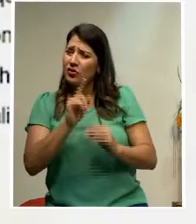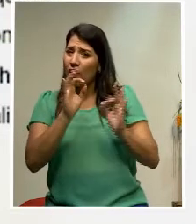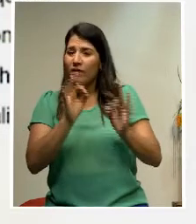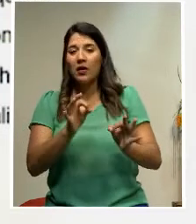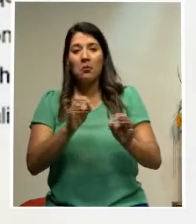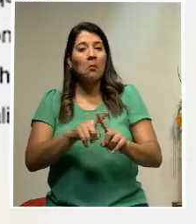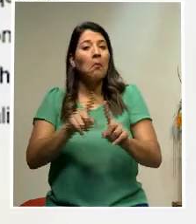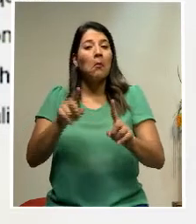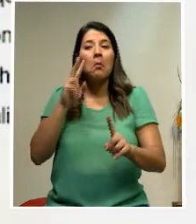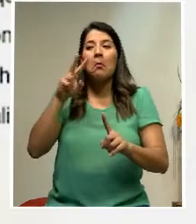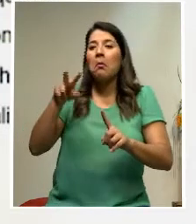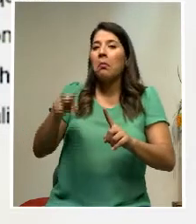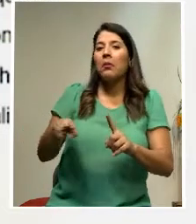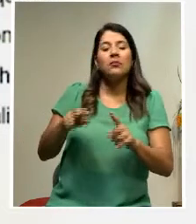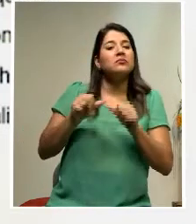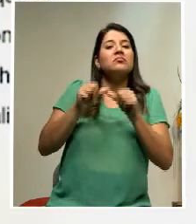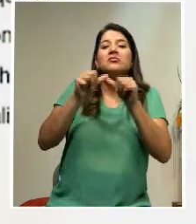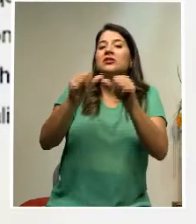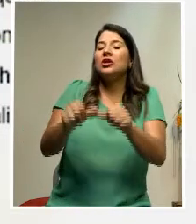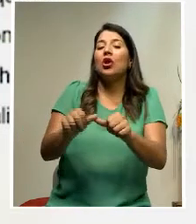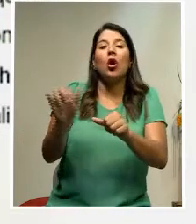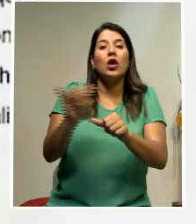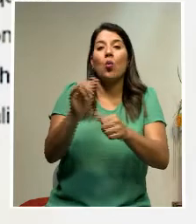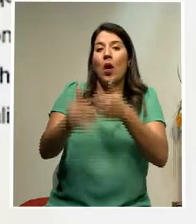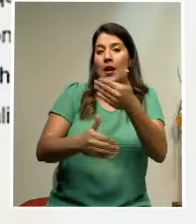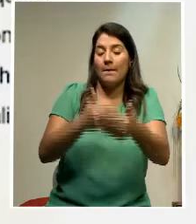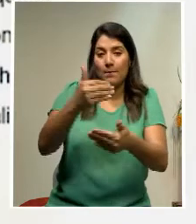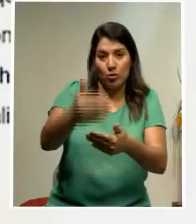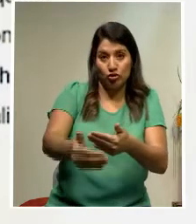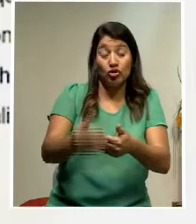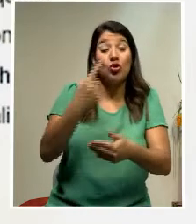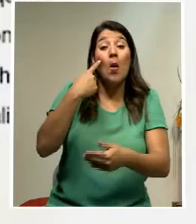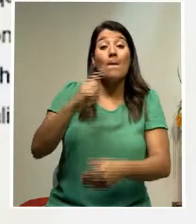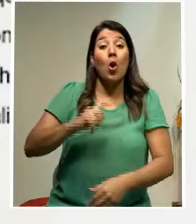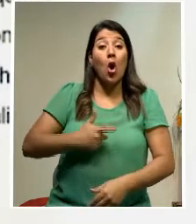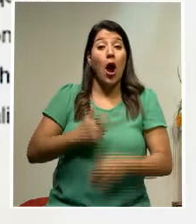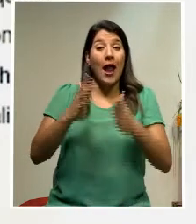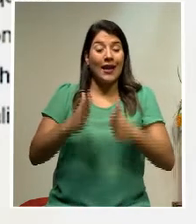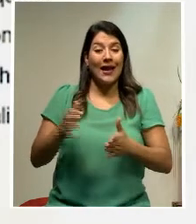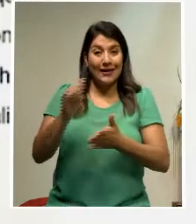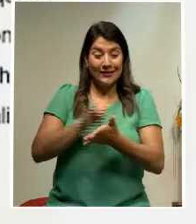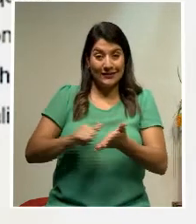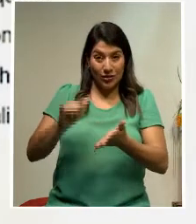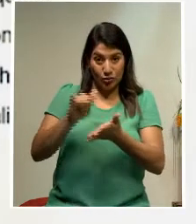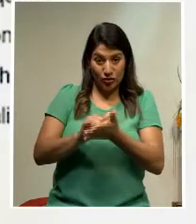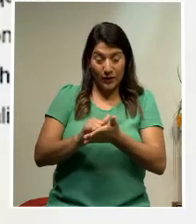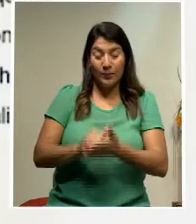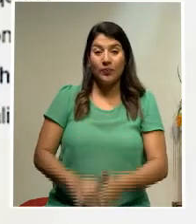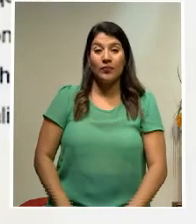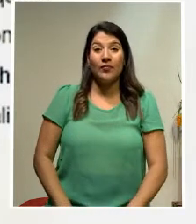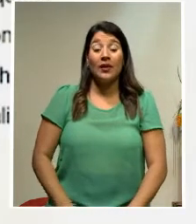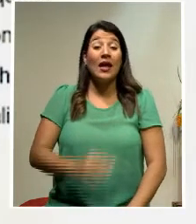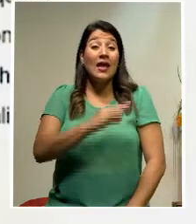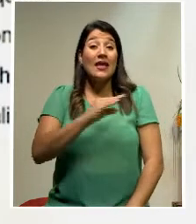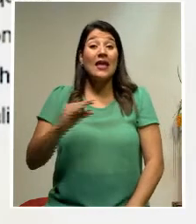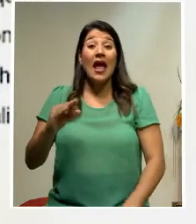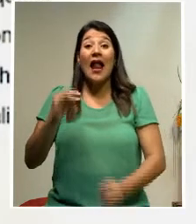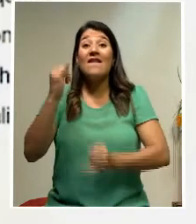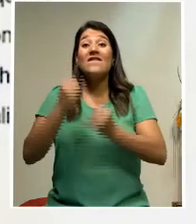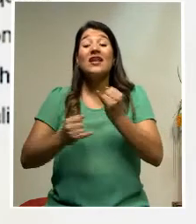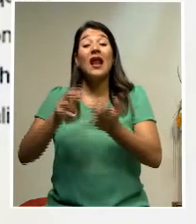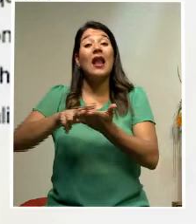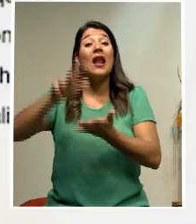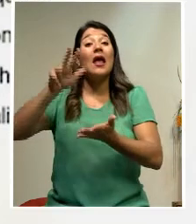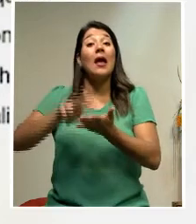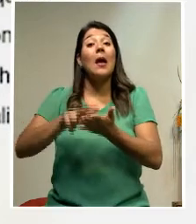presentó en idénticas condiciones por el señor Araya Monge a través del oficio de la alcaldía, lo que finalmente fue aprobado el